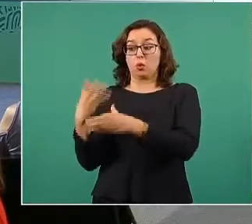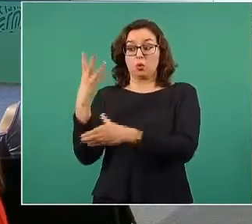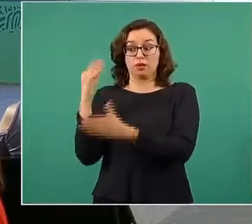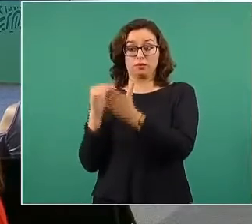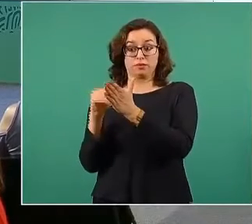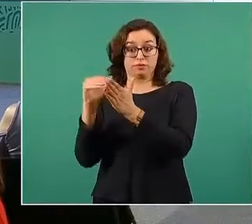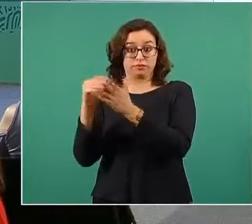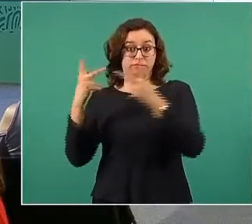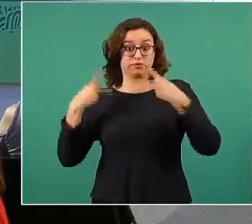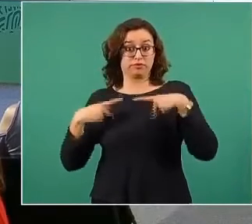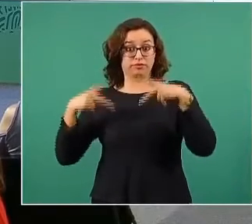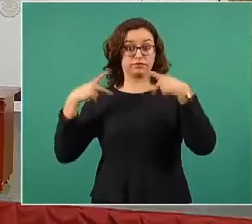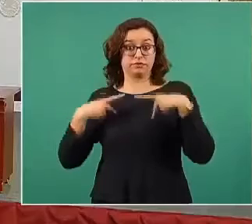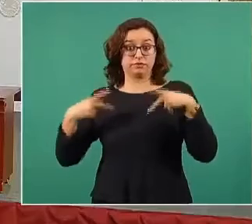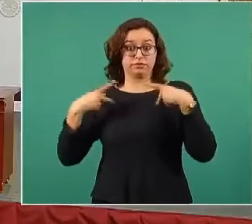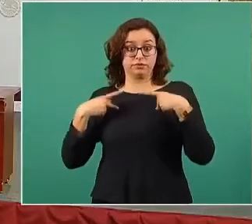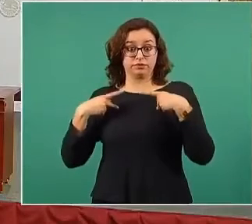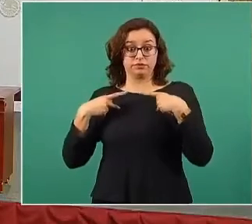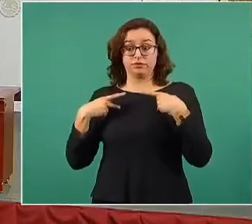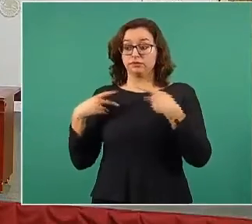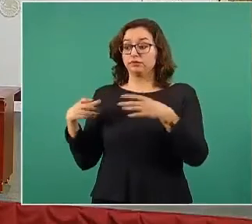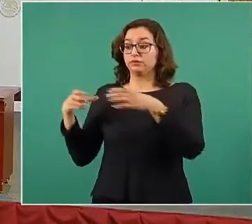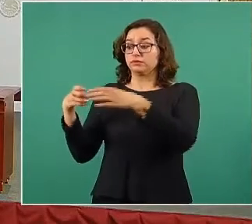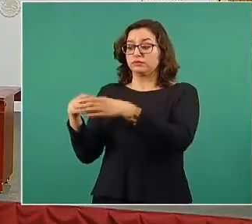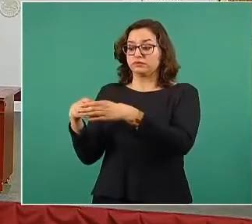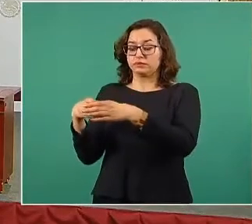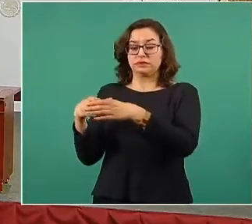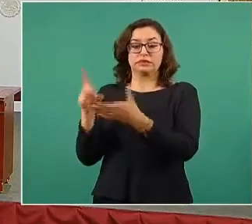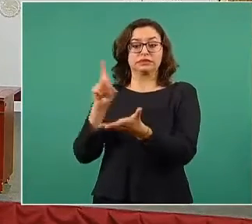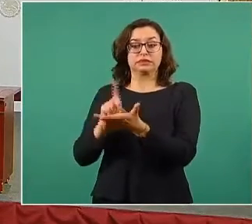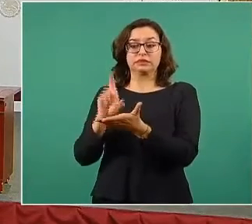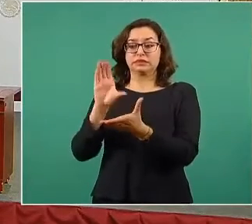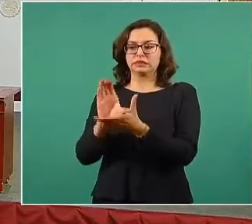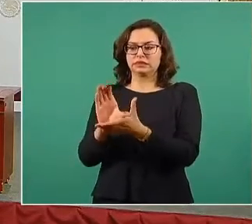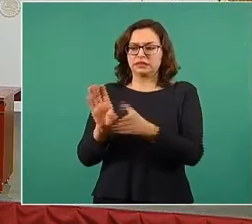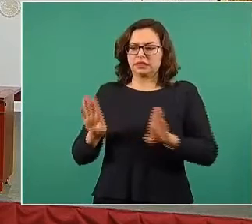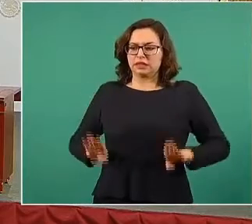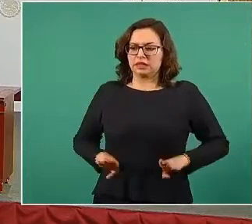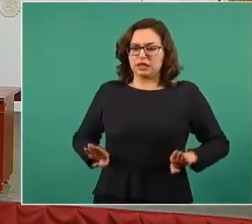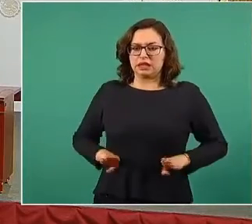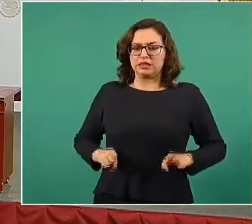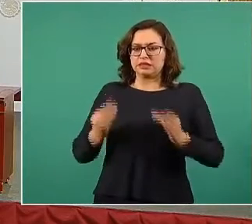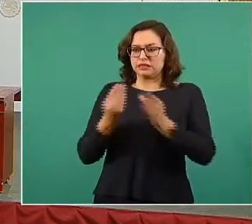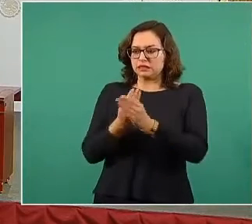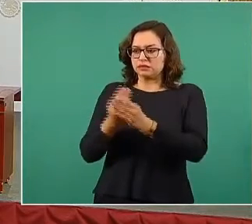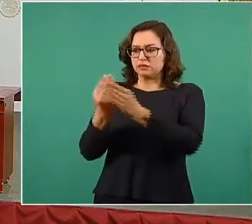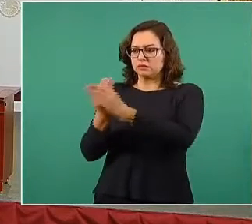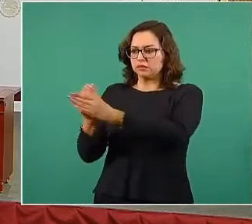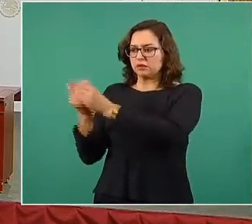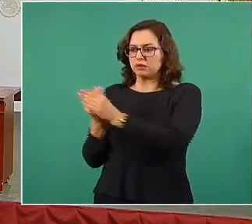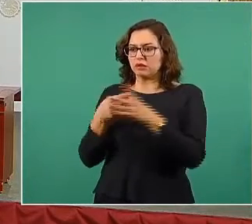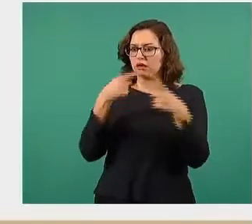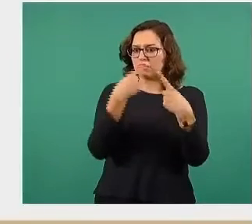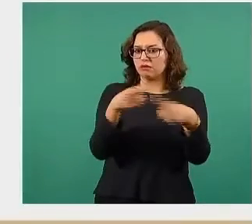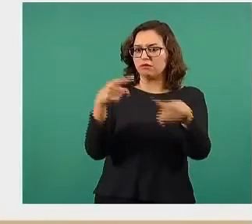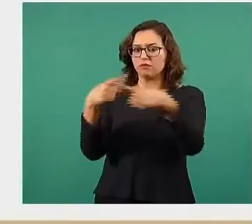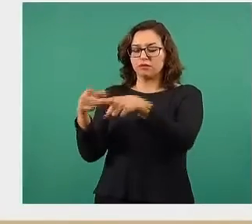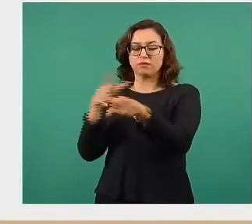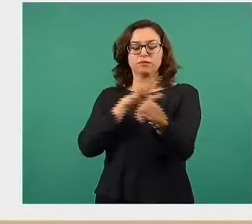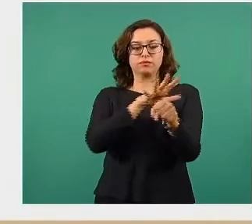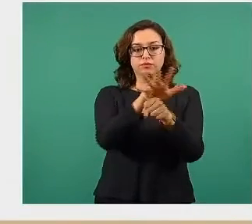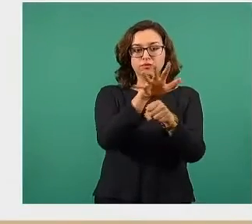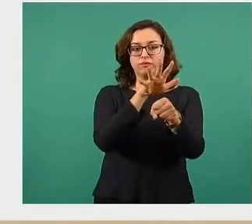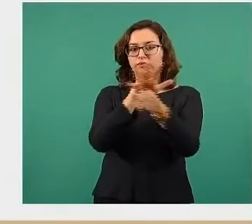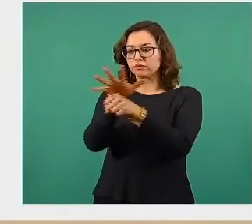saber qué tipos de discapacidades son con las que viven. Y entonces tenemos